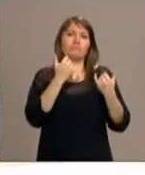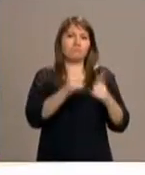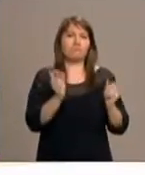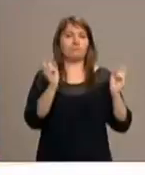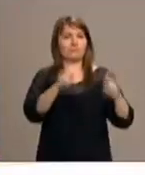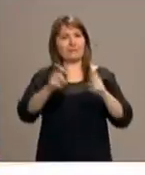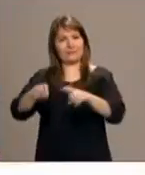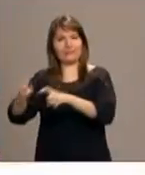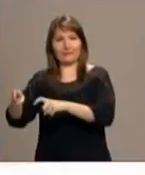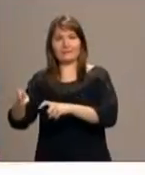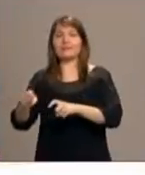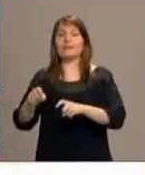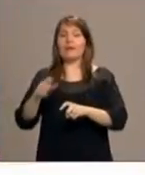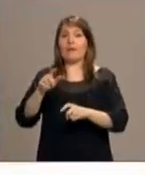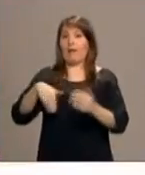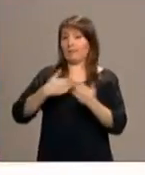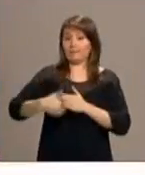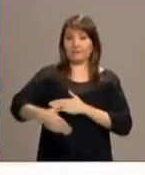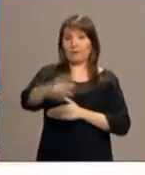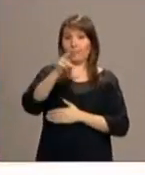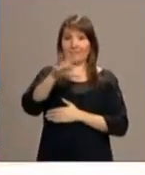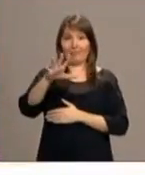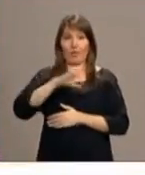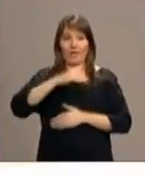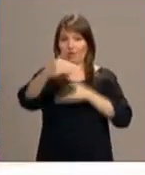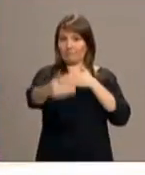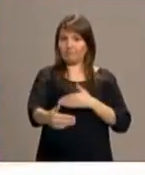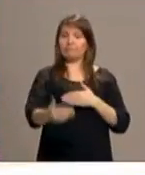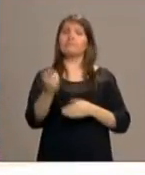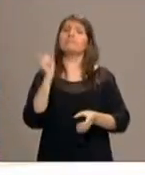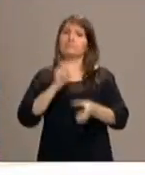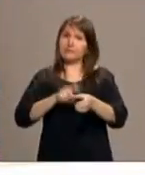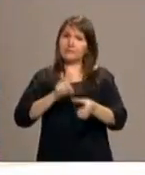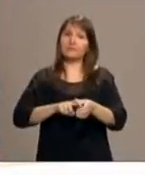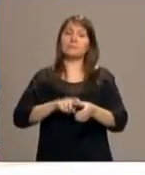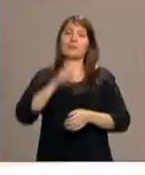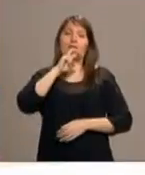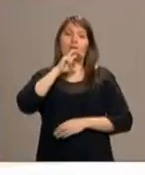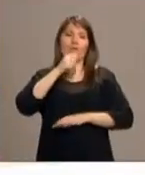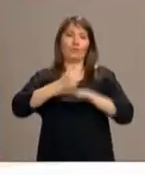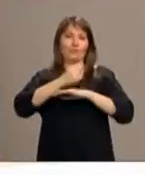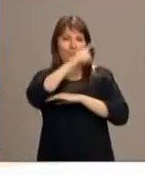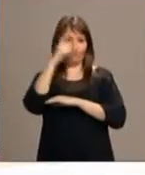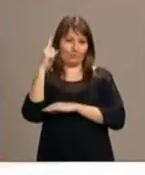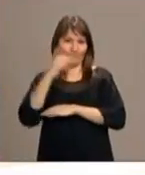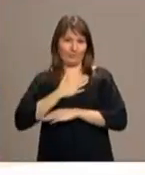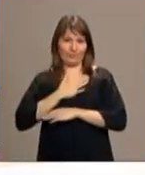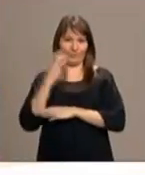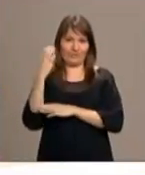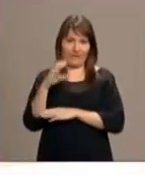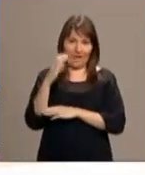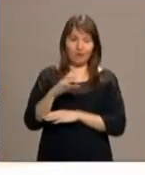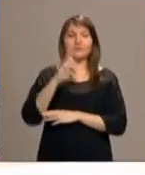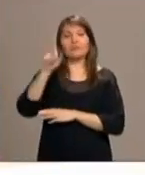que se van a extender hasta el próximo 25 de enero. Van a participar también tanto nuestro arzobispo, el cardenal Carlos Osoro, como